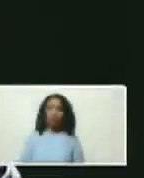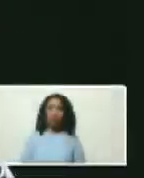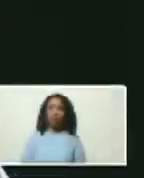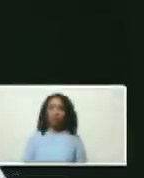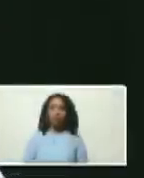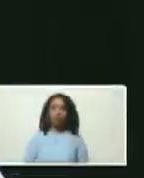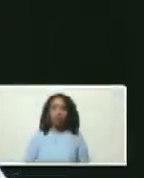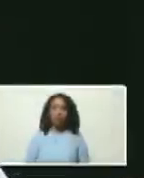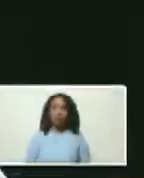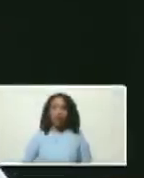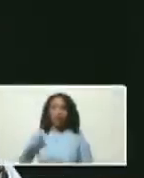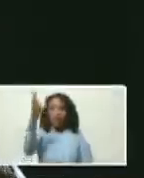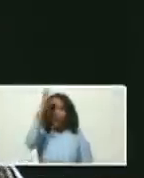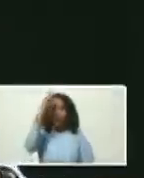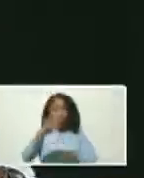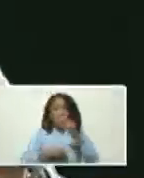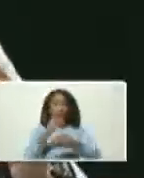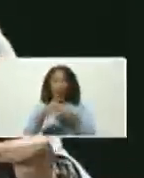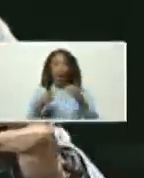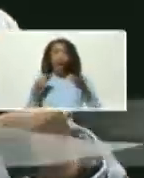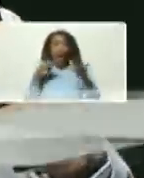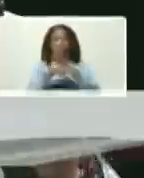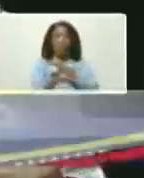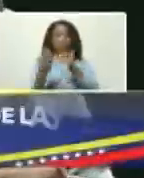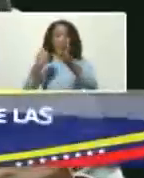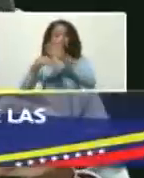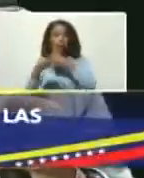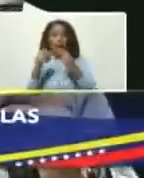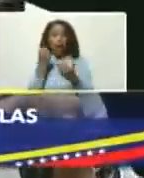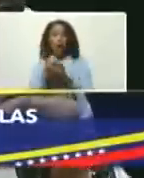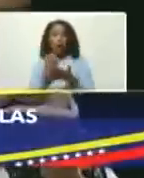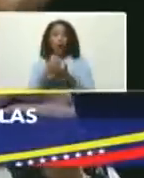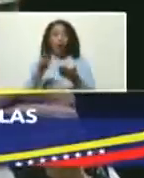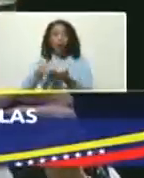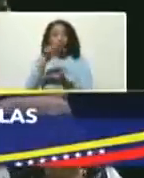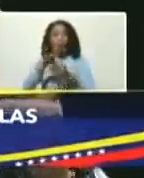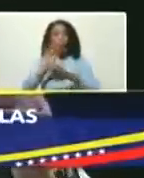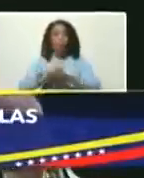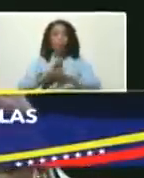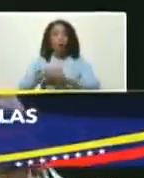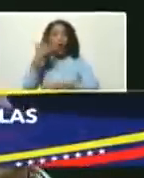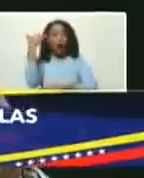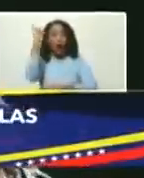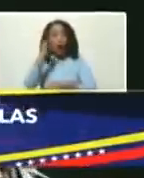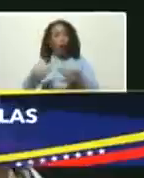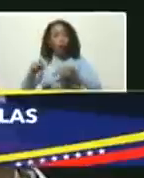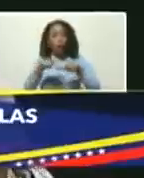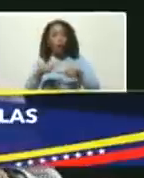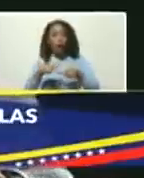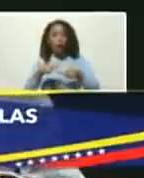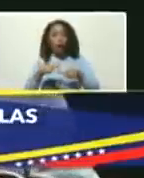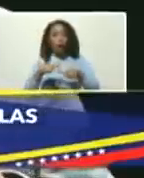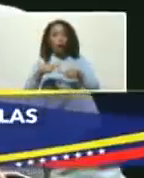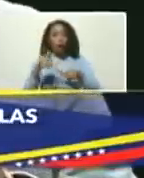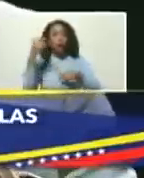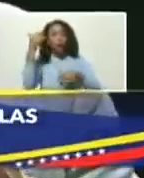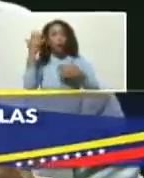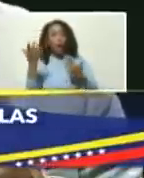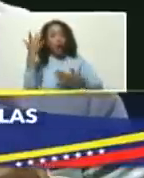será ciertamente la entrada y salida de una economía nacional porque tiene bueno una zona costera que tiene una